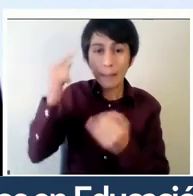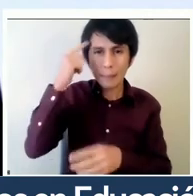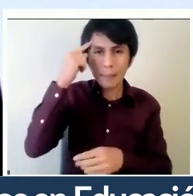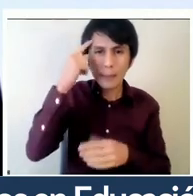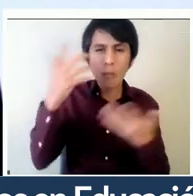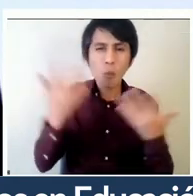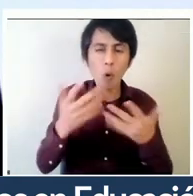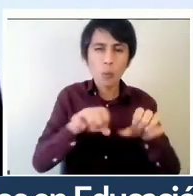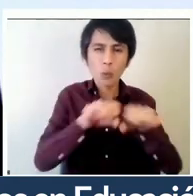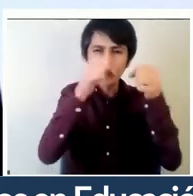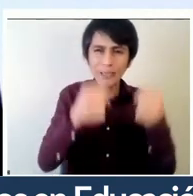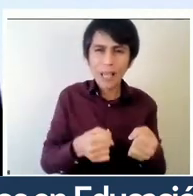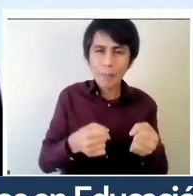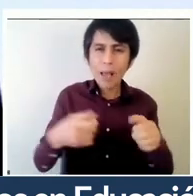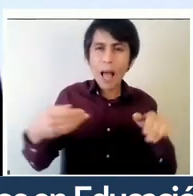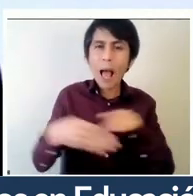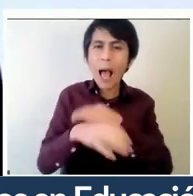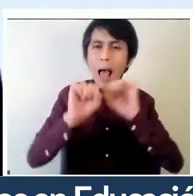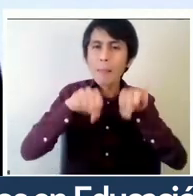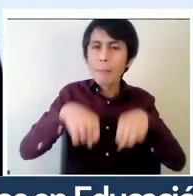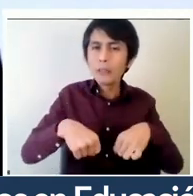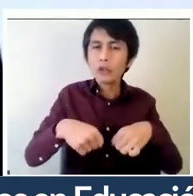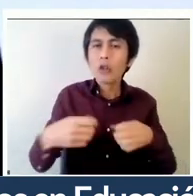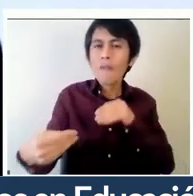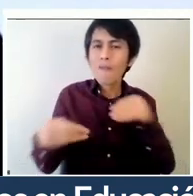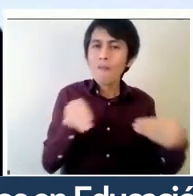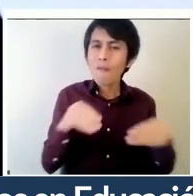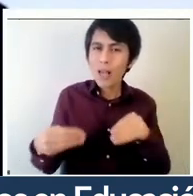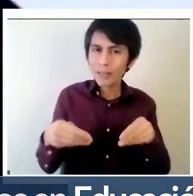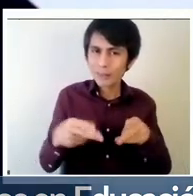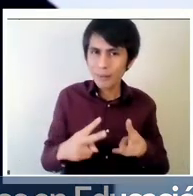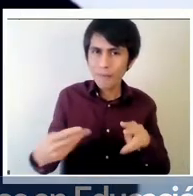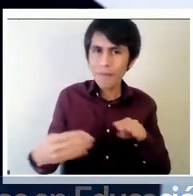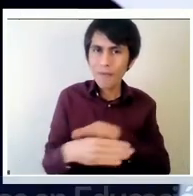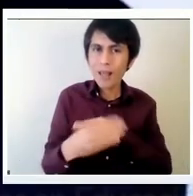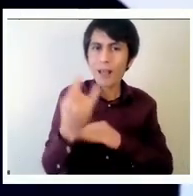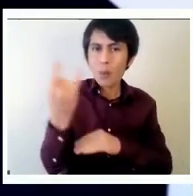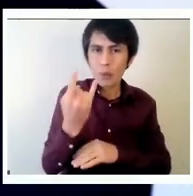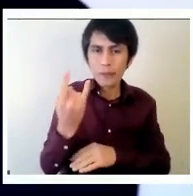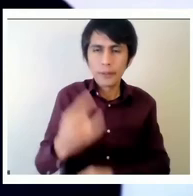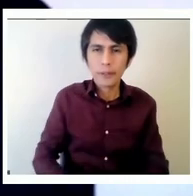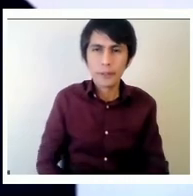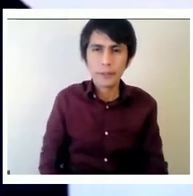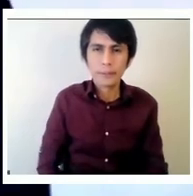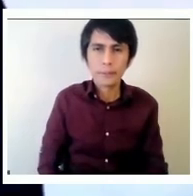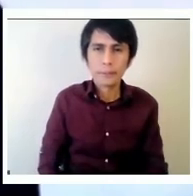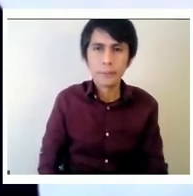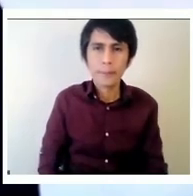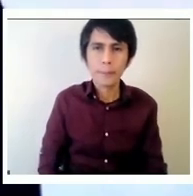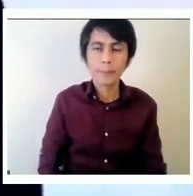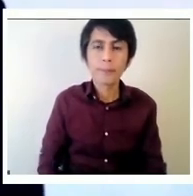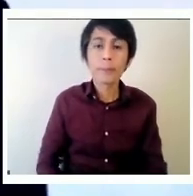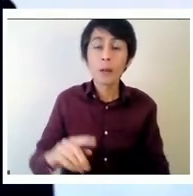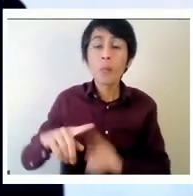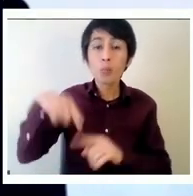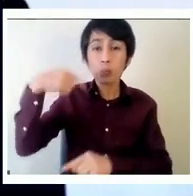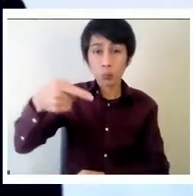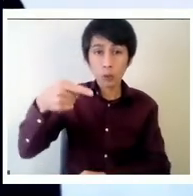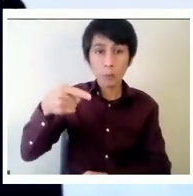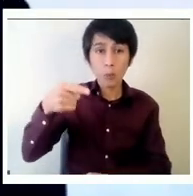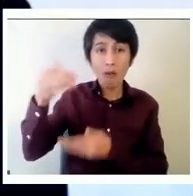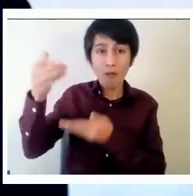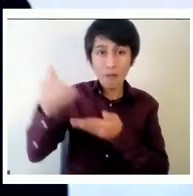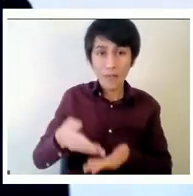flexible de admisión universitaria nuestro próximo invitado es Daniel